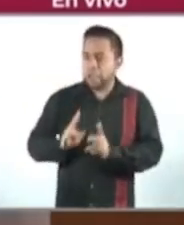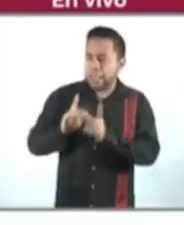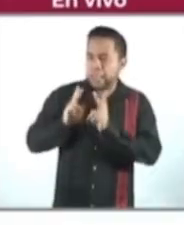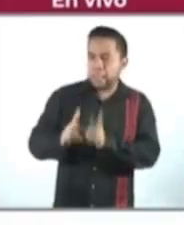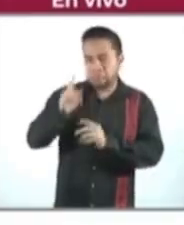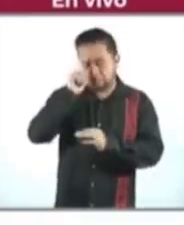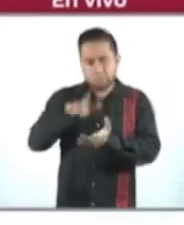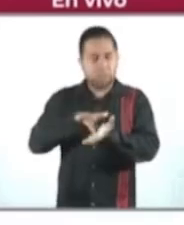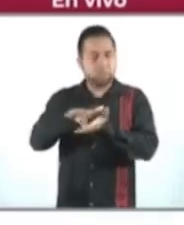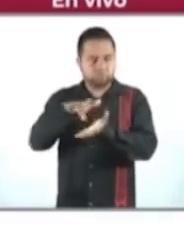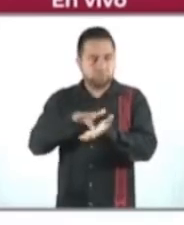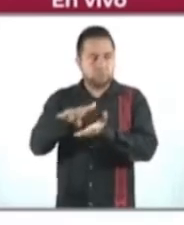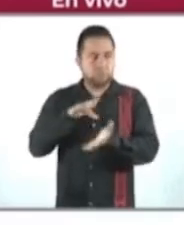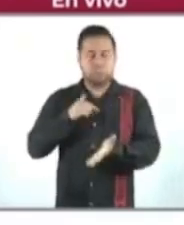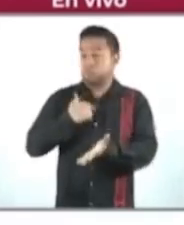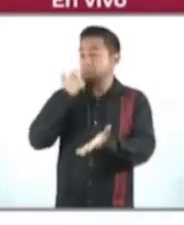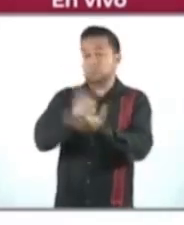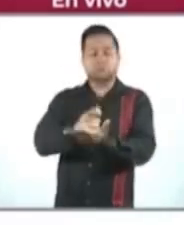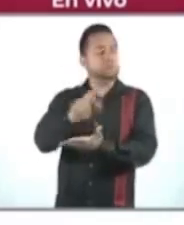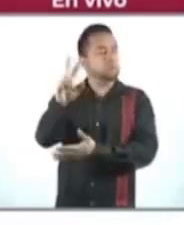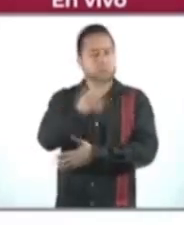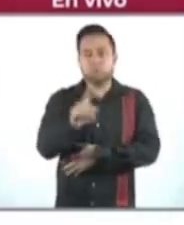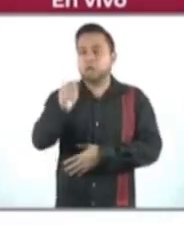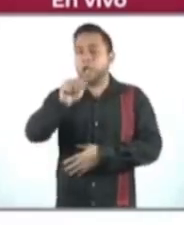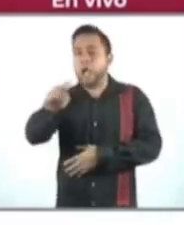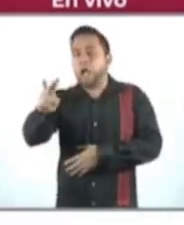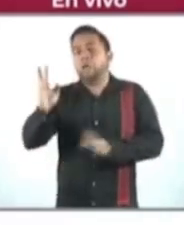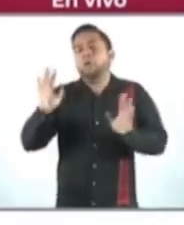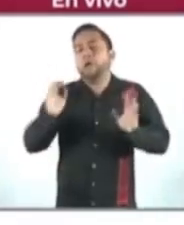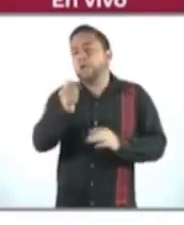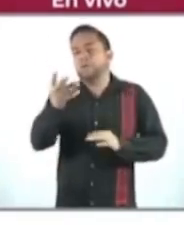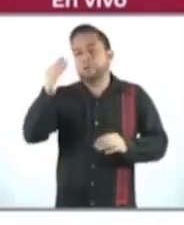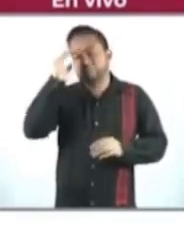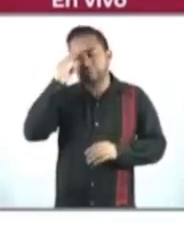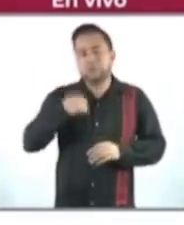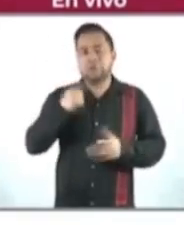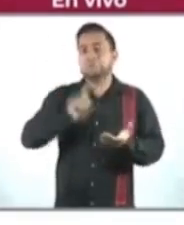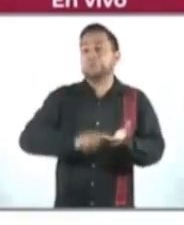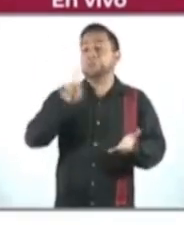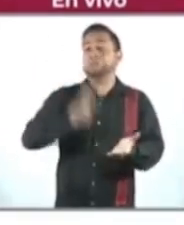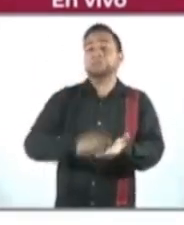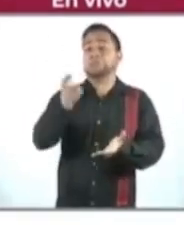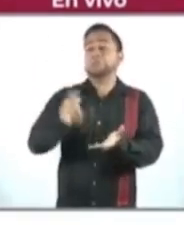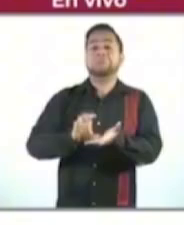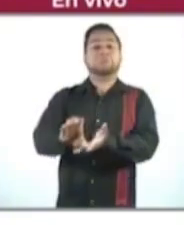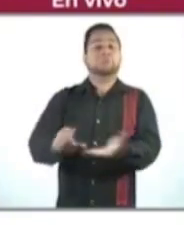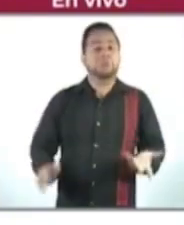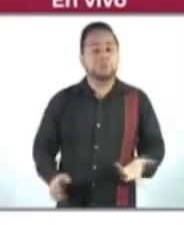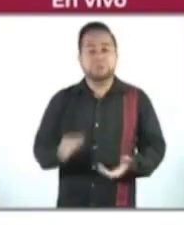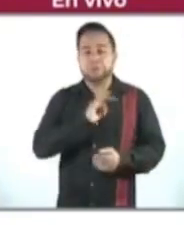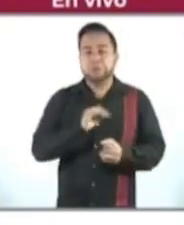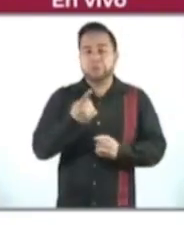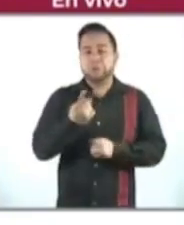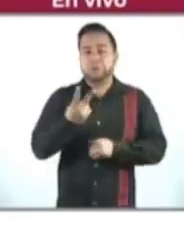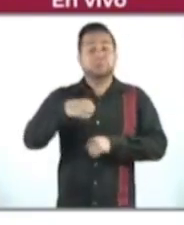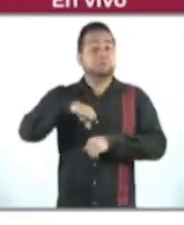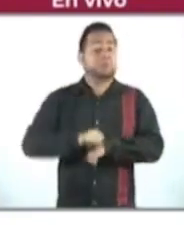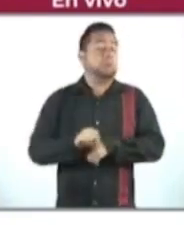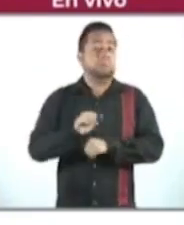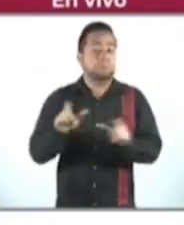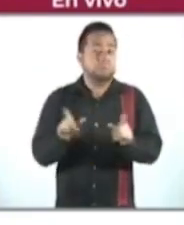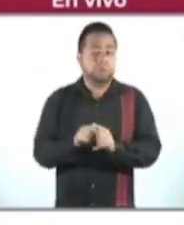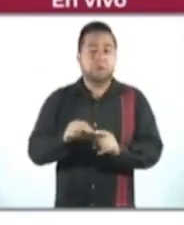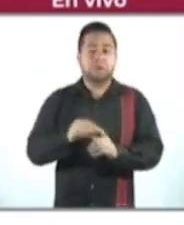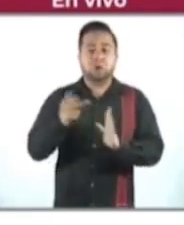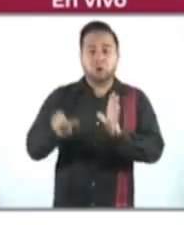apoyar, no vamos a pagar, porque mucha gente se quedó con la idea de pagar mil, dos mil pesos, pero pues eso dura para una, dos semanas, y no